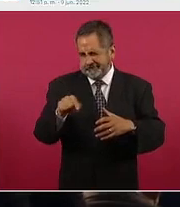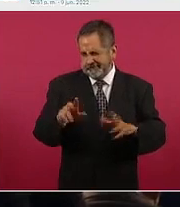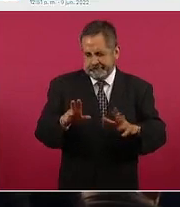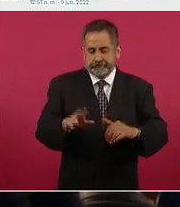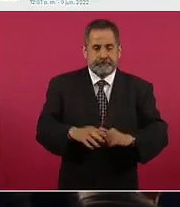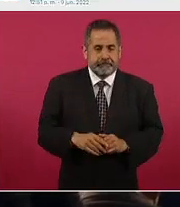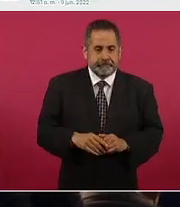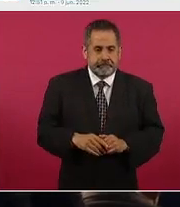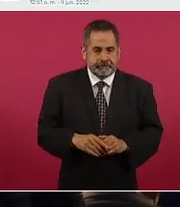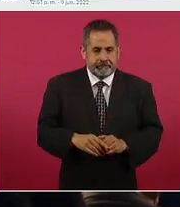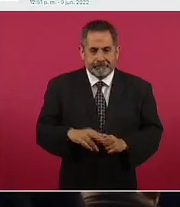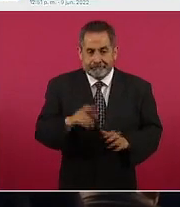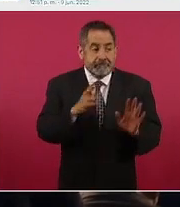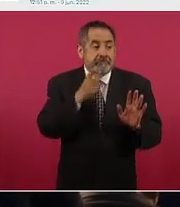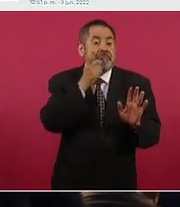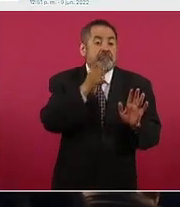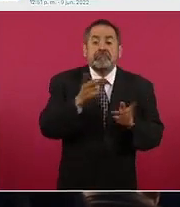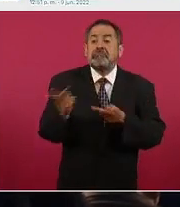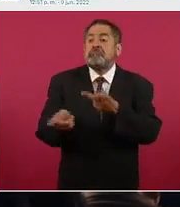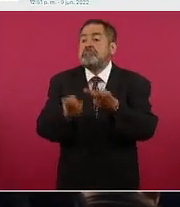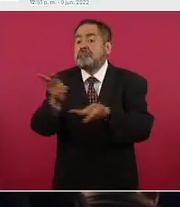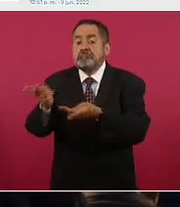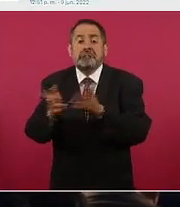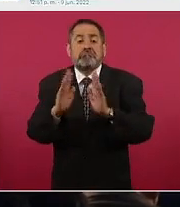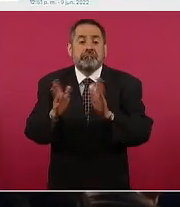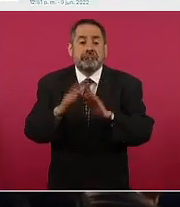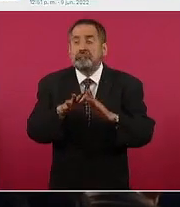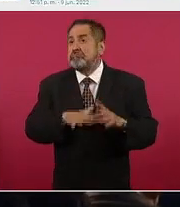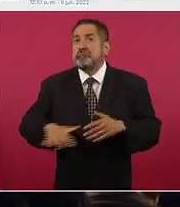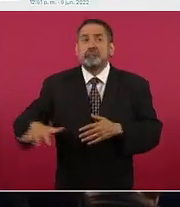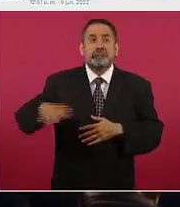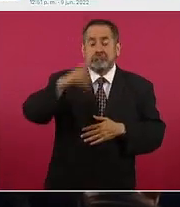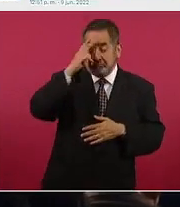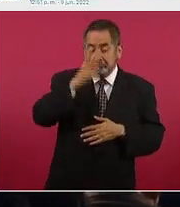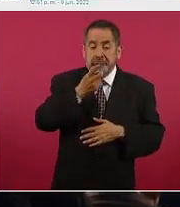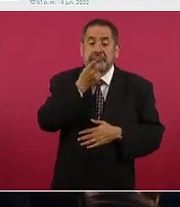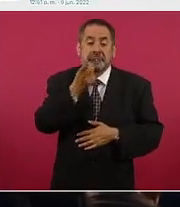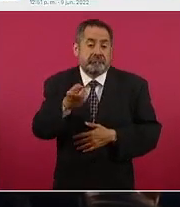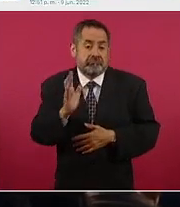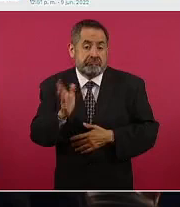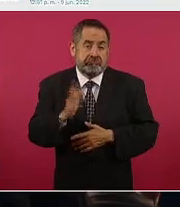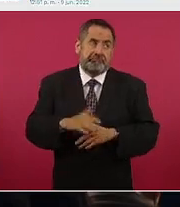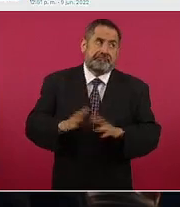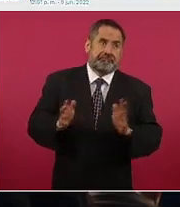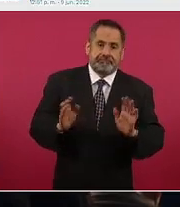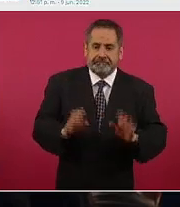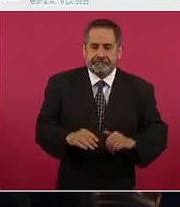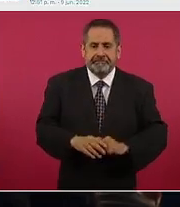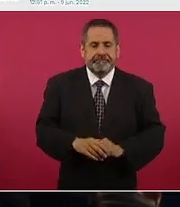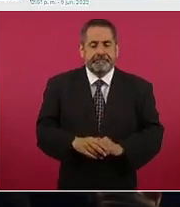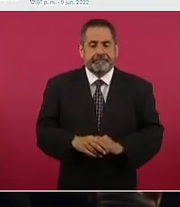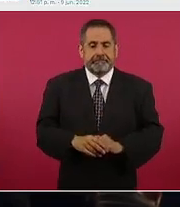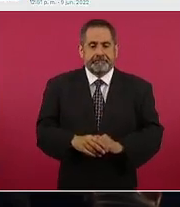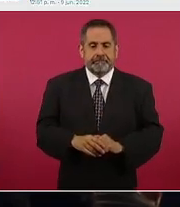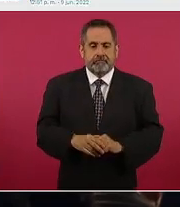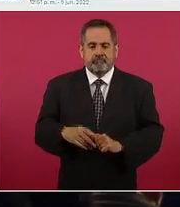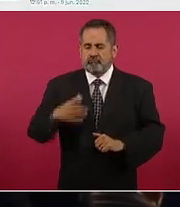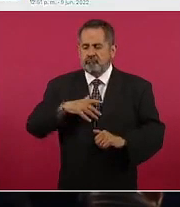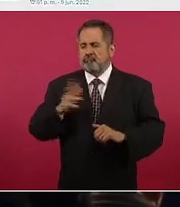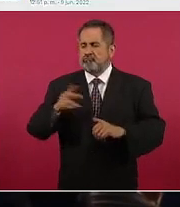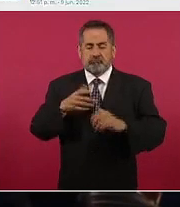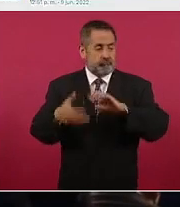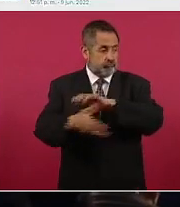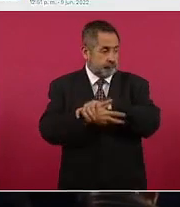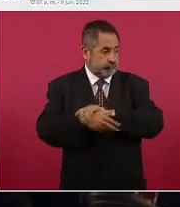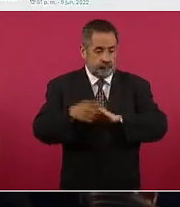por esa consulta que les hicieron a ustedes y a todos los mexicanos hemos firmado